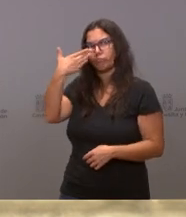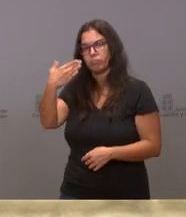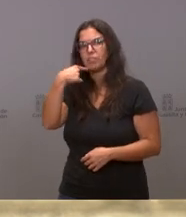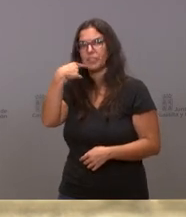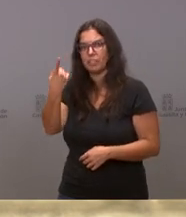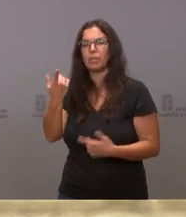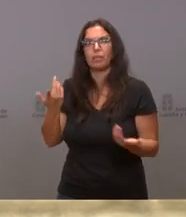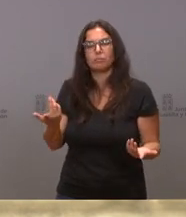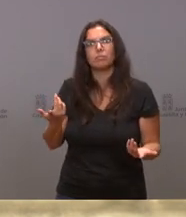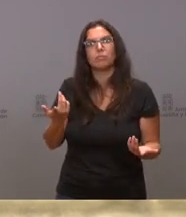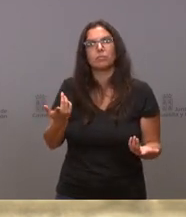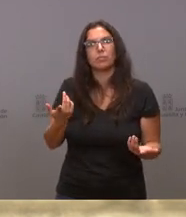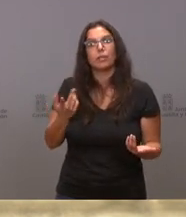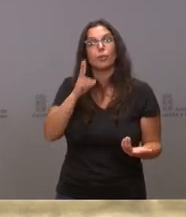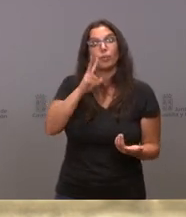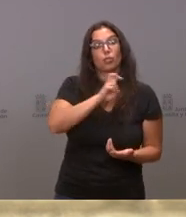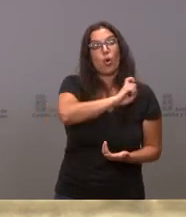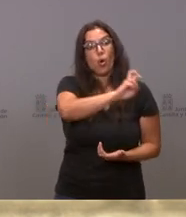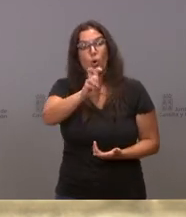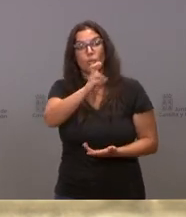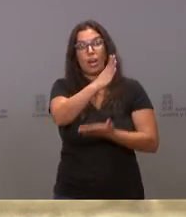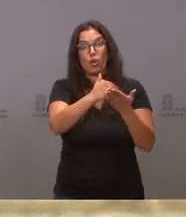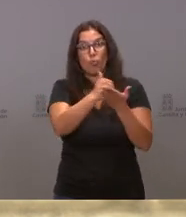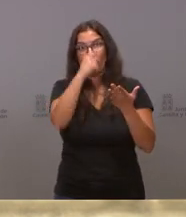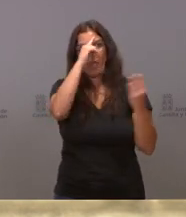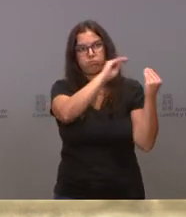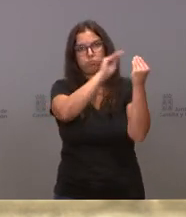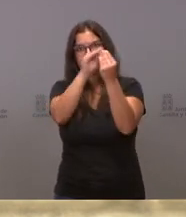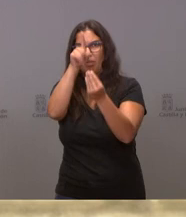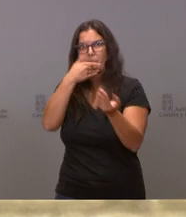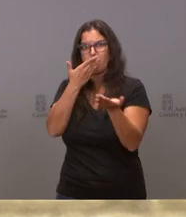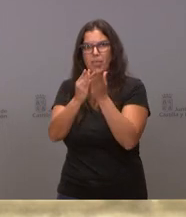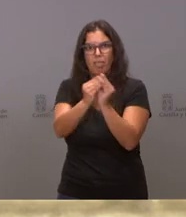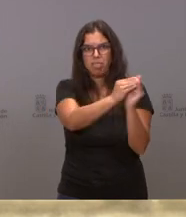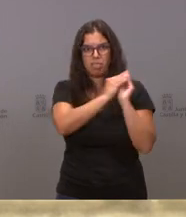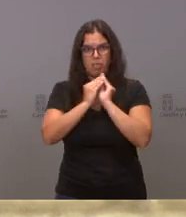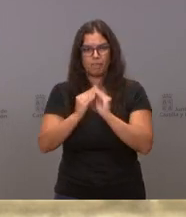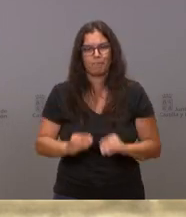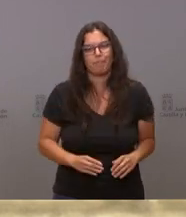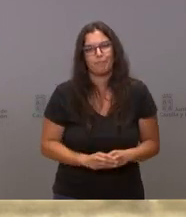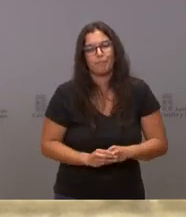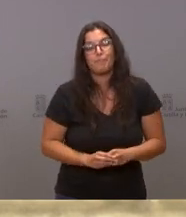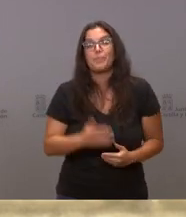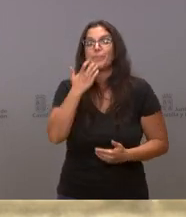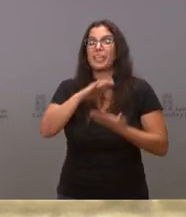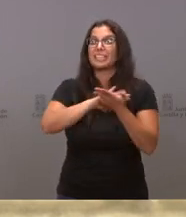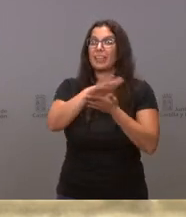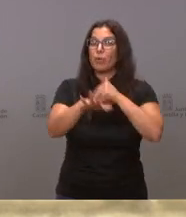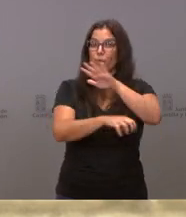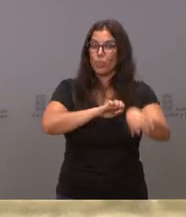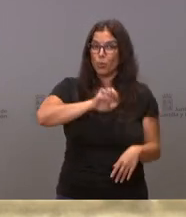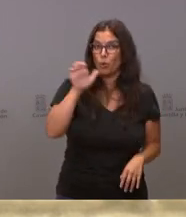hemos podido comprobar que se han sumado otras comunidades autónomas. Si hablamos de fondos europeos, hemos